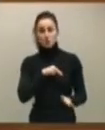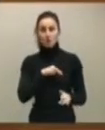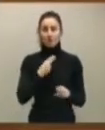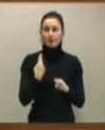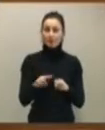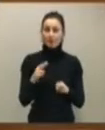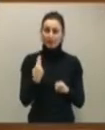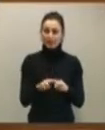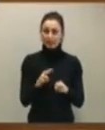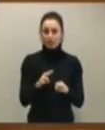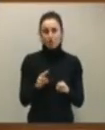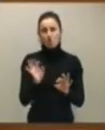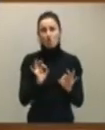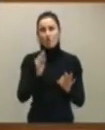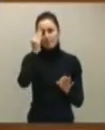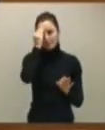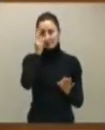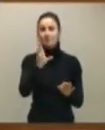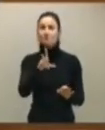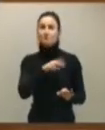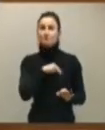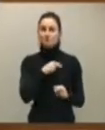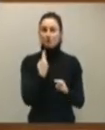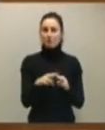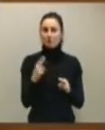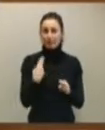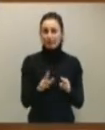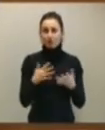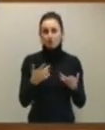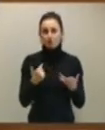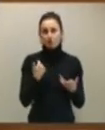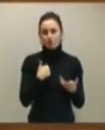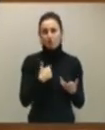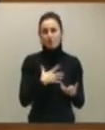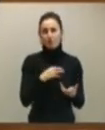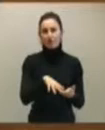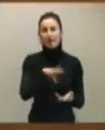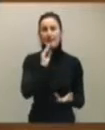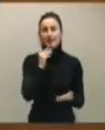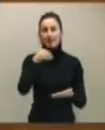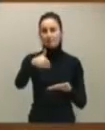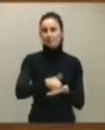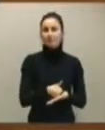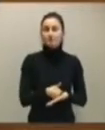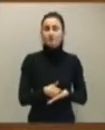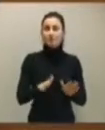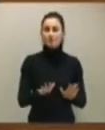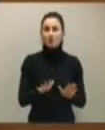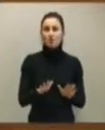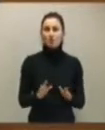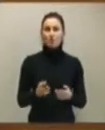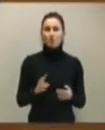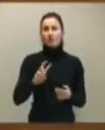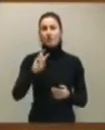o creer que se van a apuntar algún tanto político, entonces desde ahí sí puedo entender esta proposición. Pero no desde ninguna